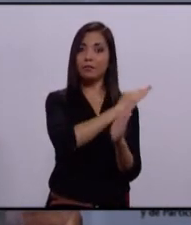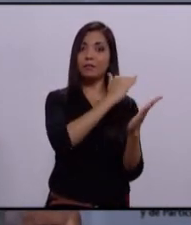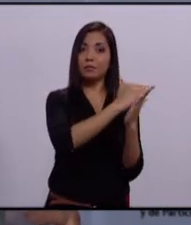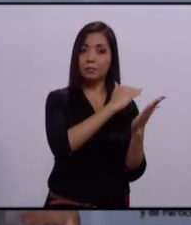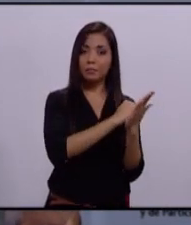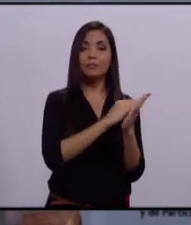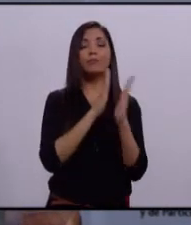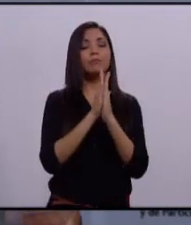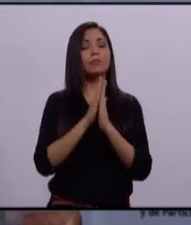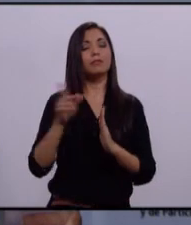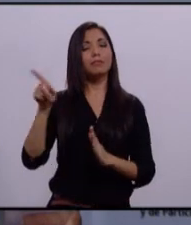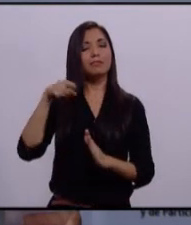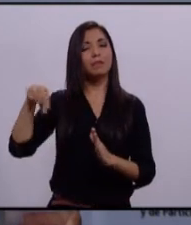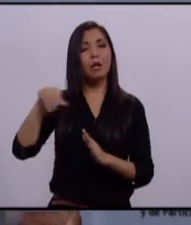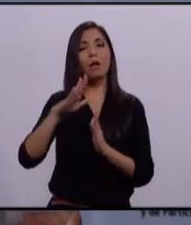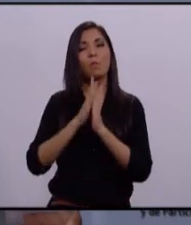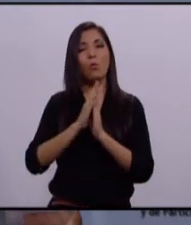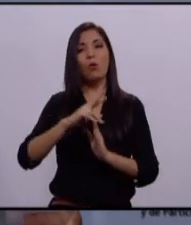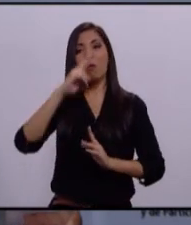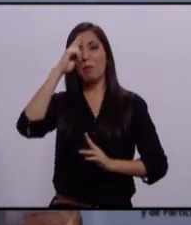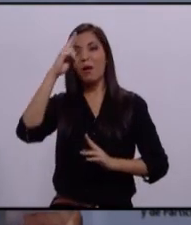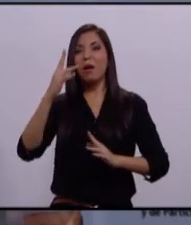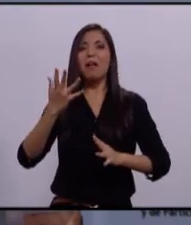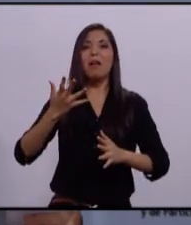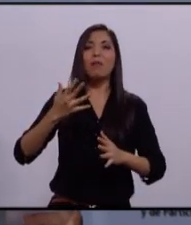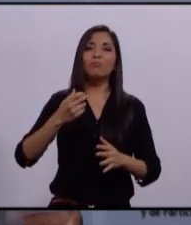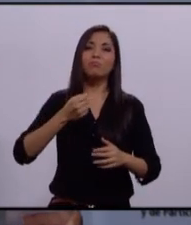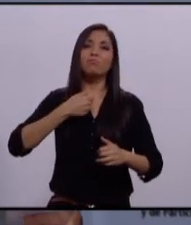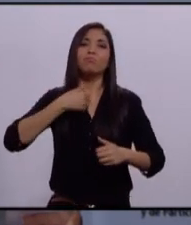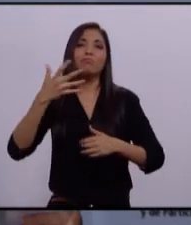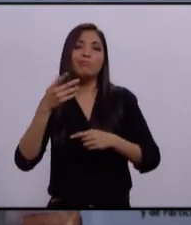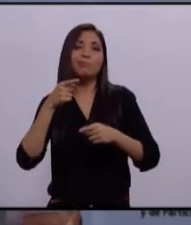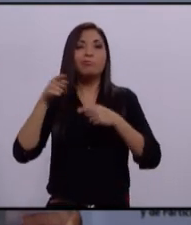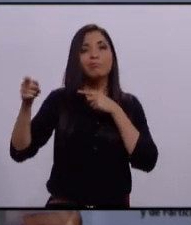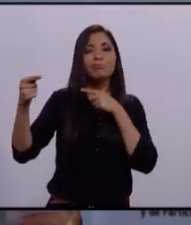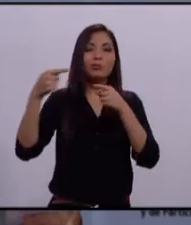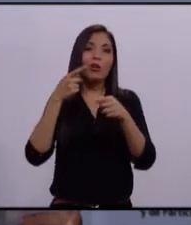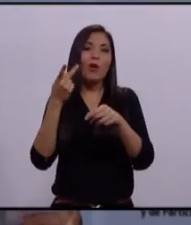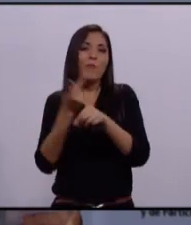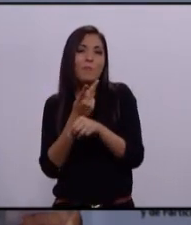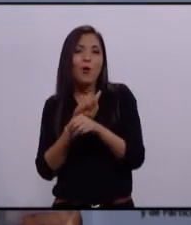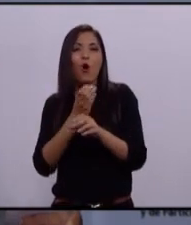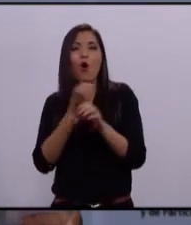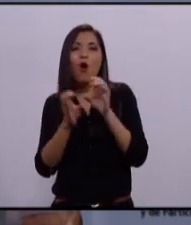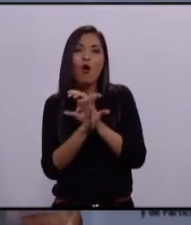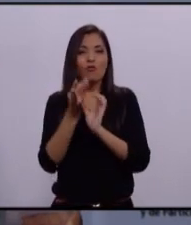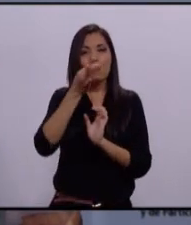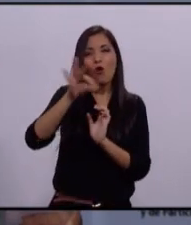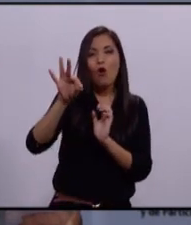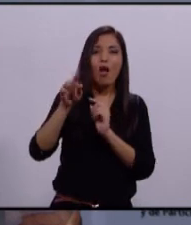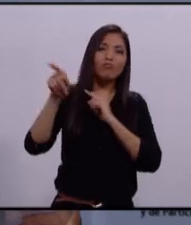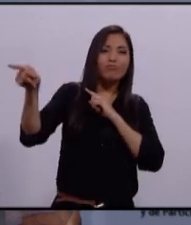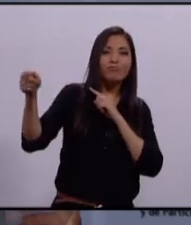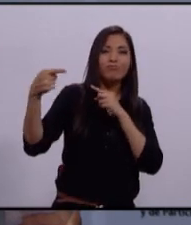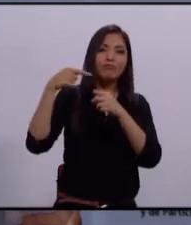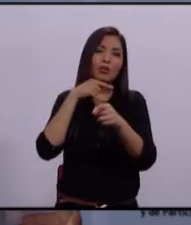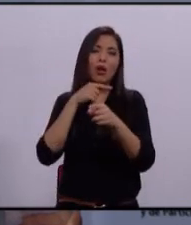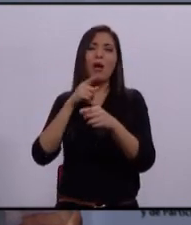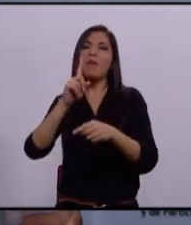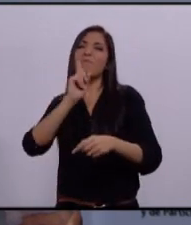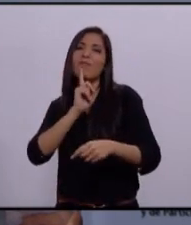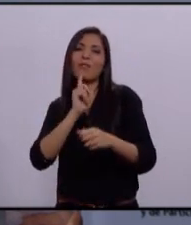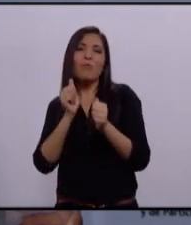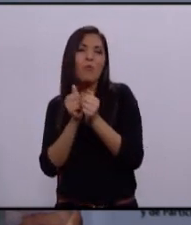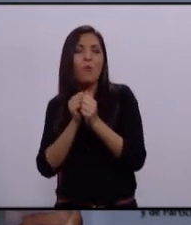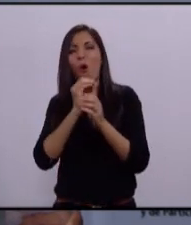absténganse por favor de expresiones que impliquen diatriba, calumnia, infamia, injuria, difamación